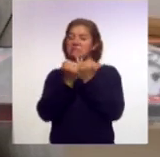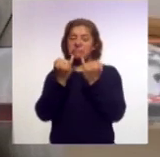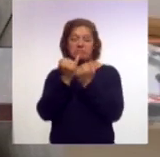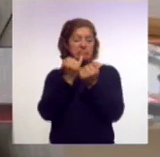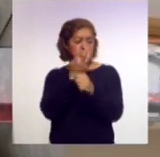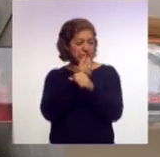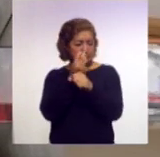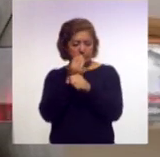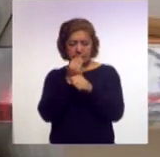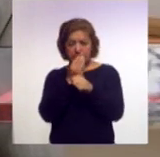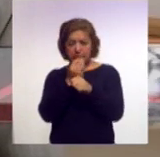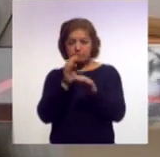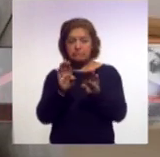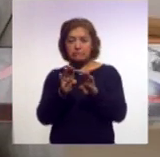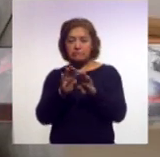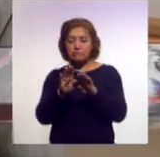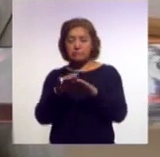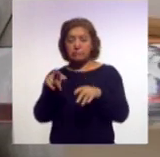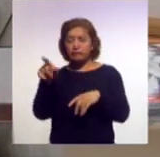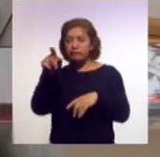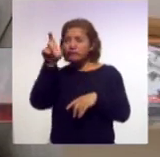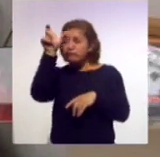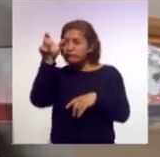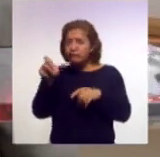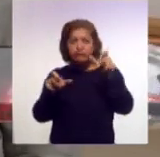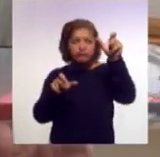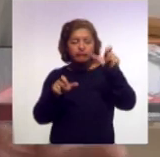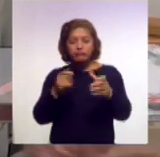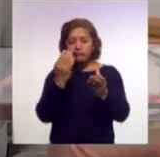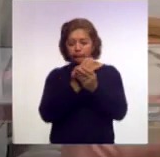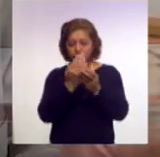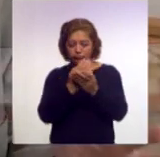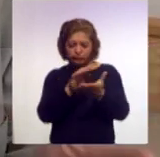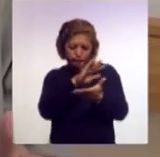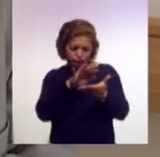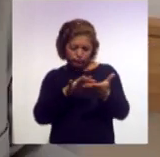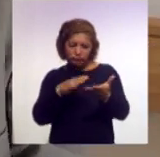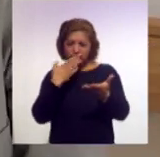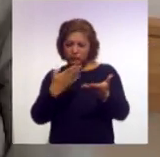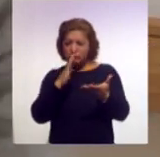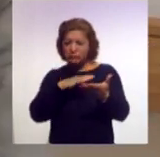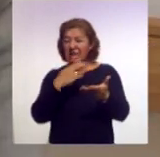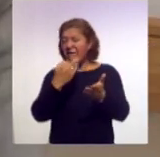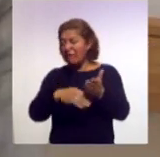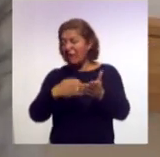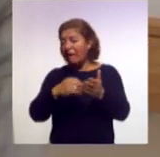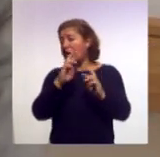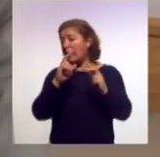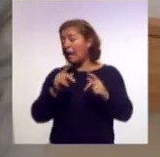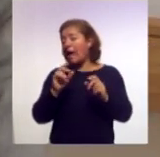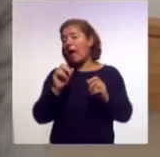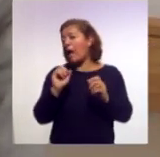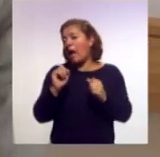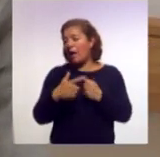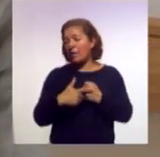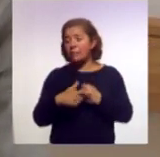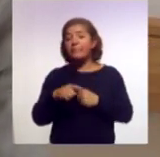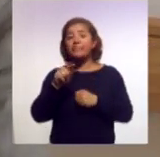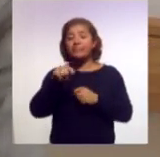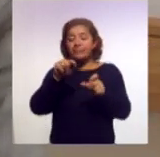expediente técnico y ahí la particularidad es que por un lado está la parroquia que